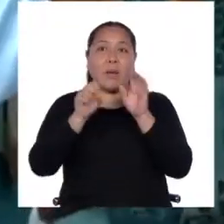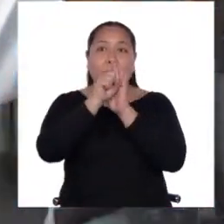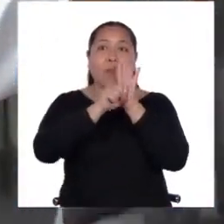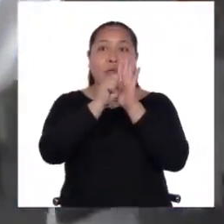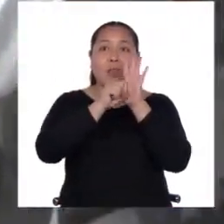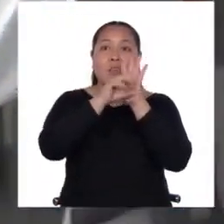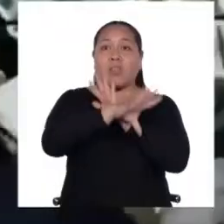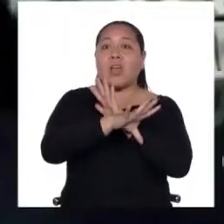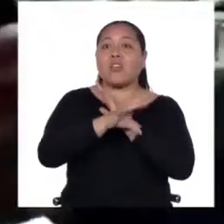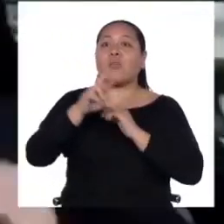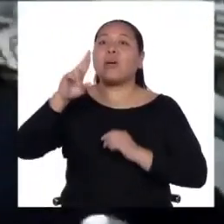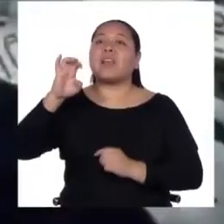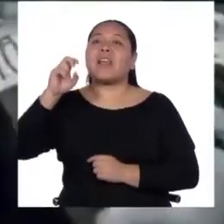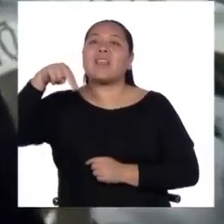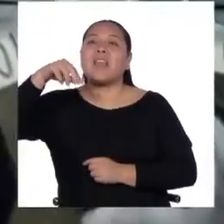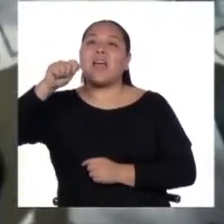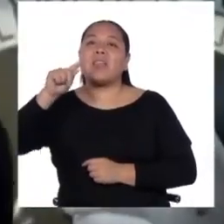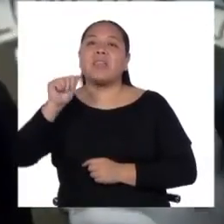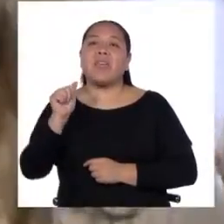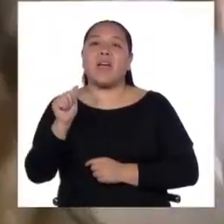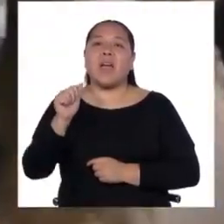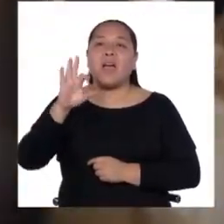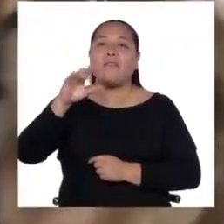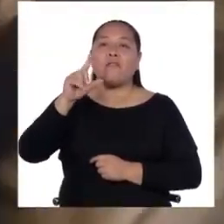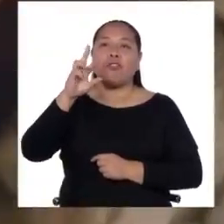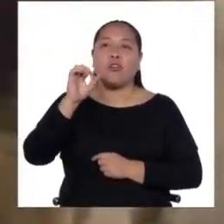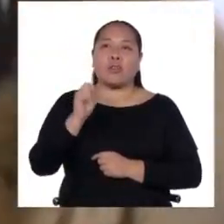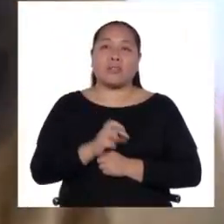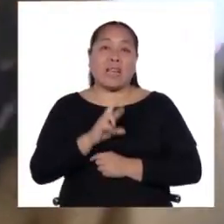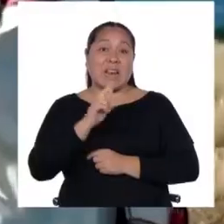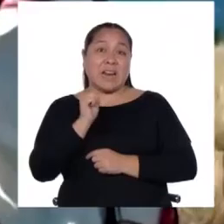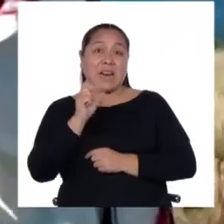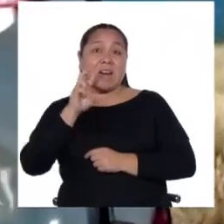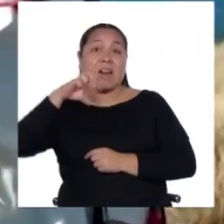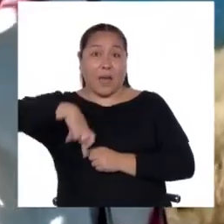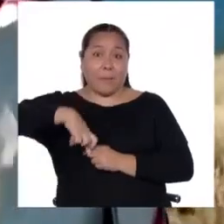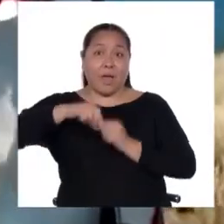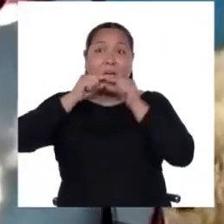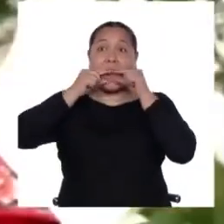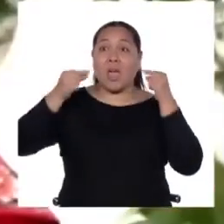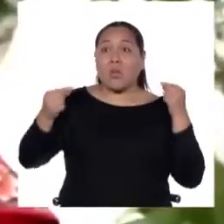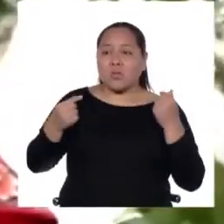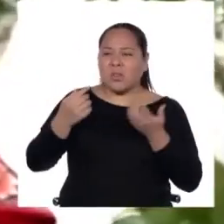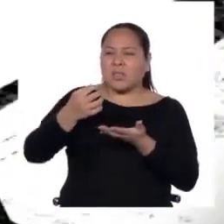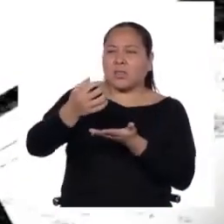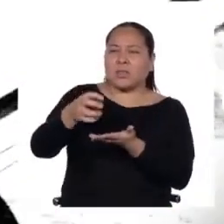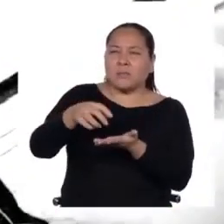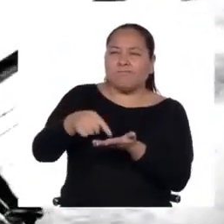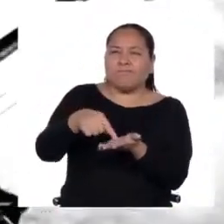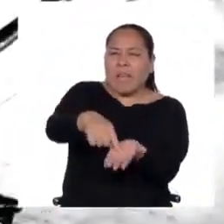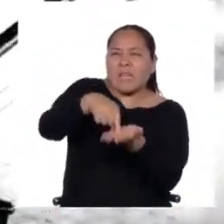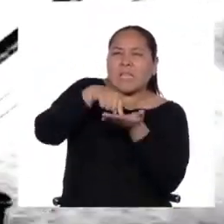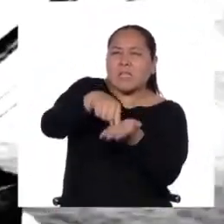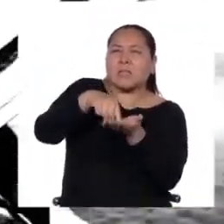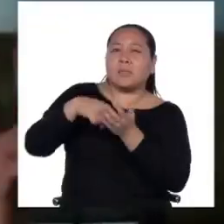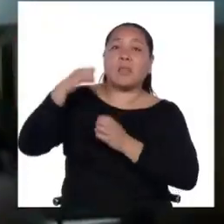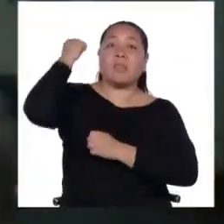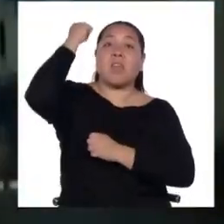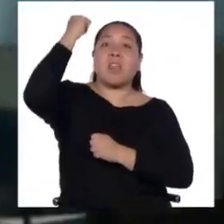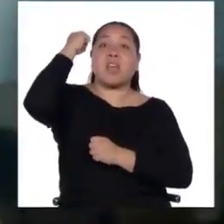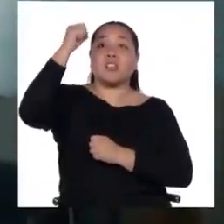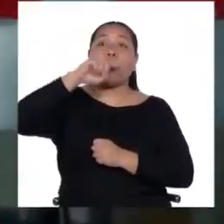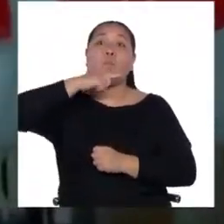Renata Flores que en un moderno trap en quechua reclama por los derechos de las mujeres maltratadas.